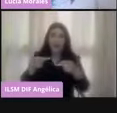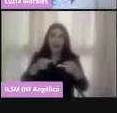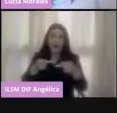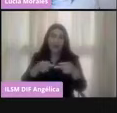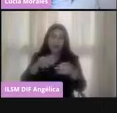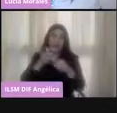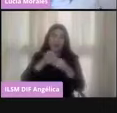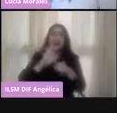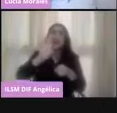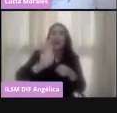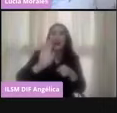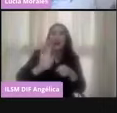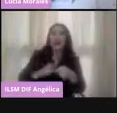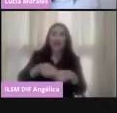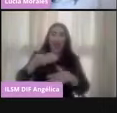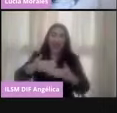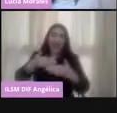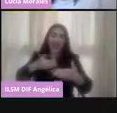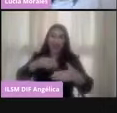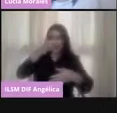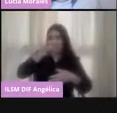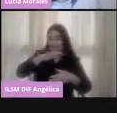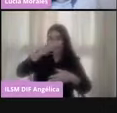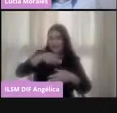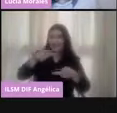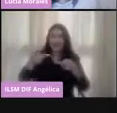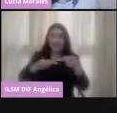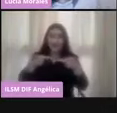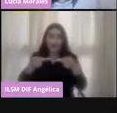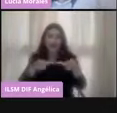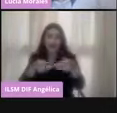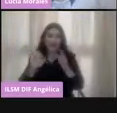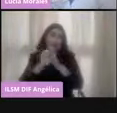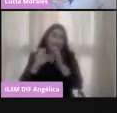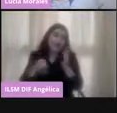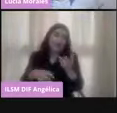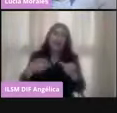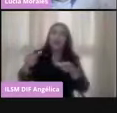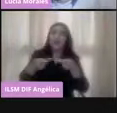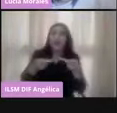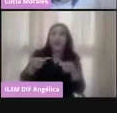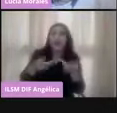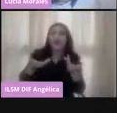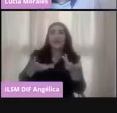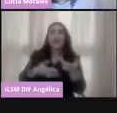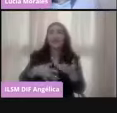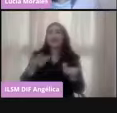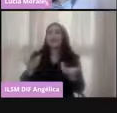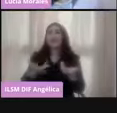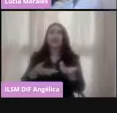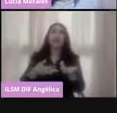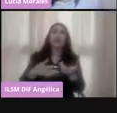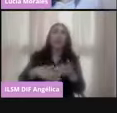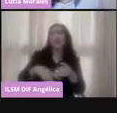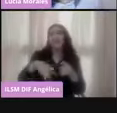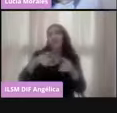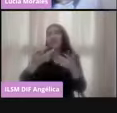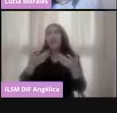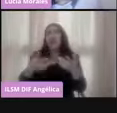fiesta. Preparamos todo lo que tiene que ver con las campañas electorales,